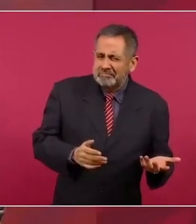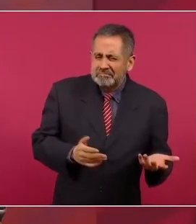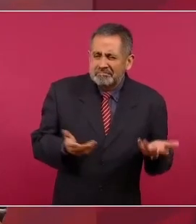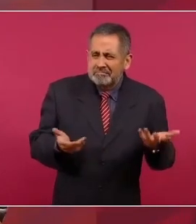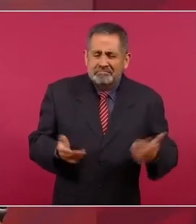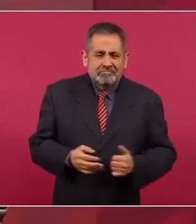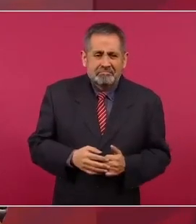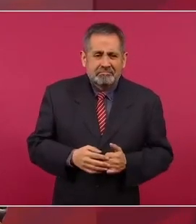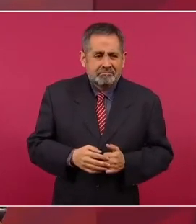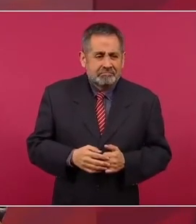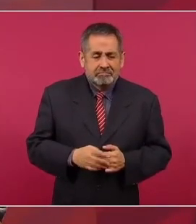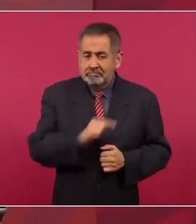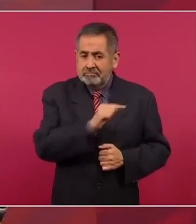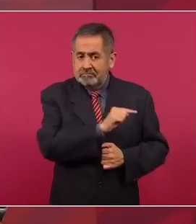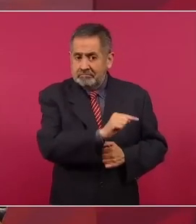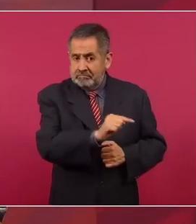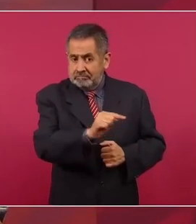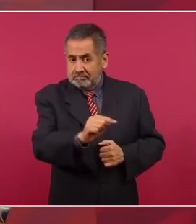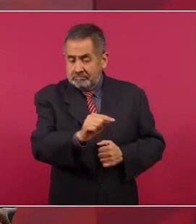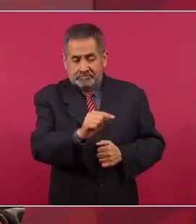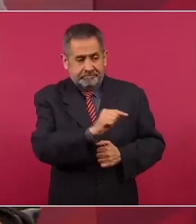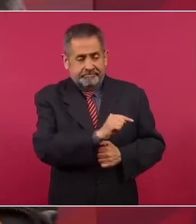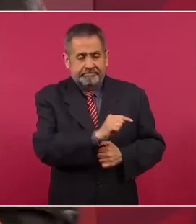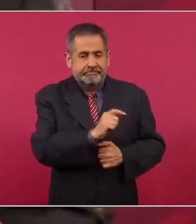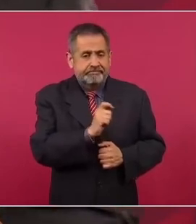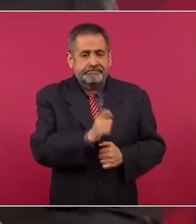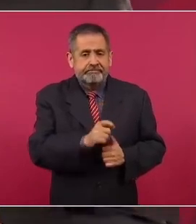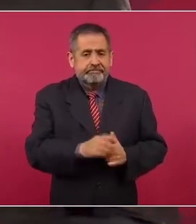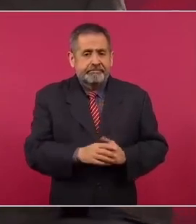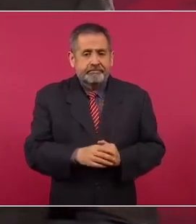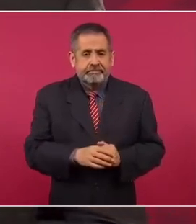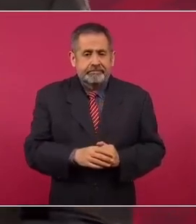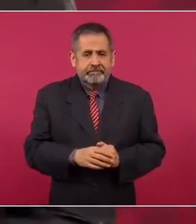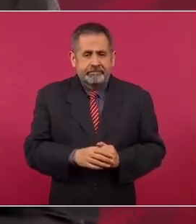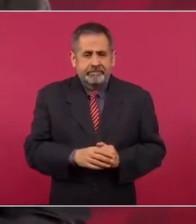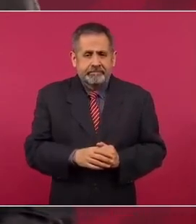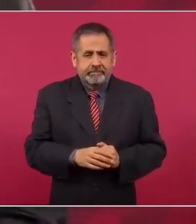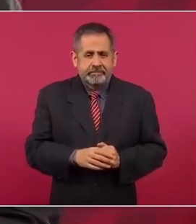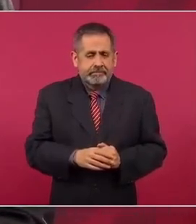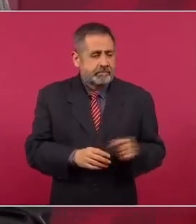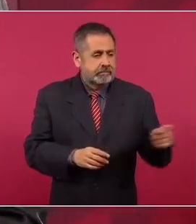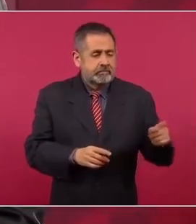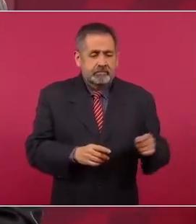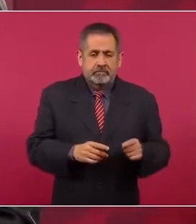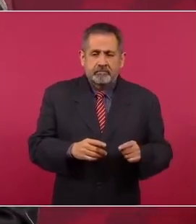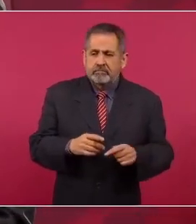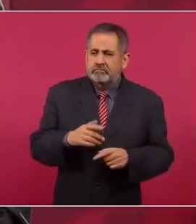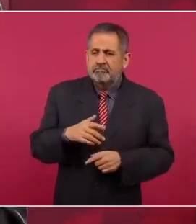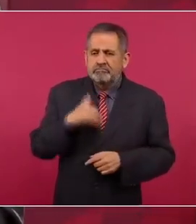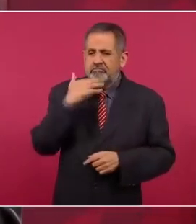defraudan